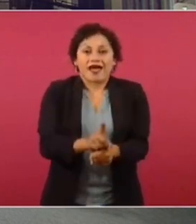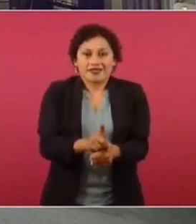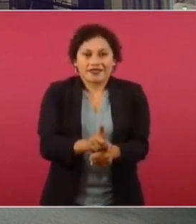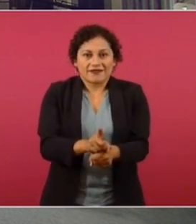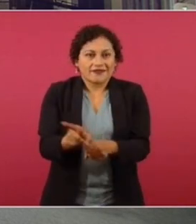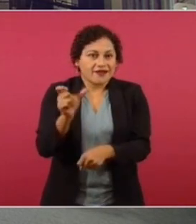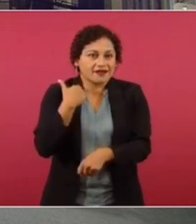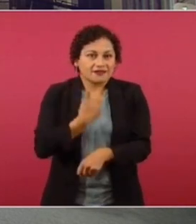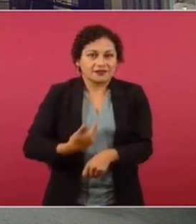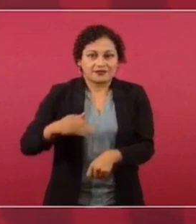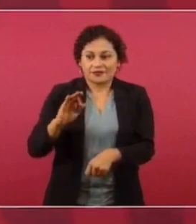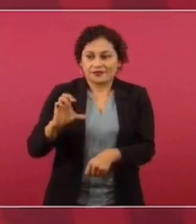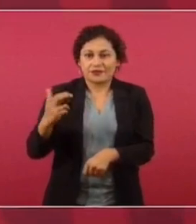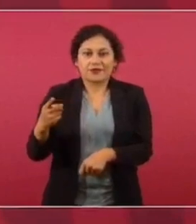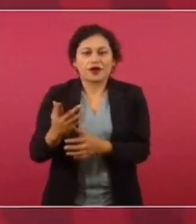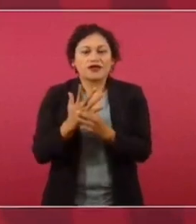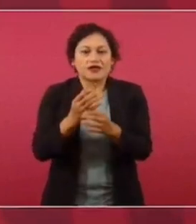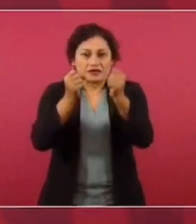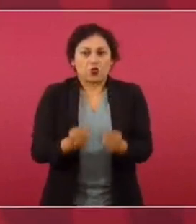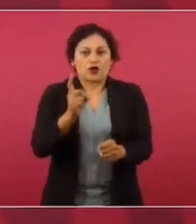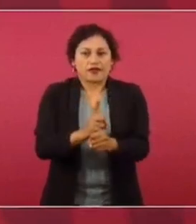cuando declara la guerra